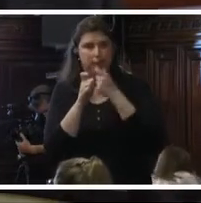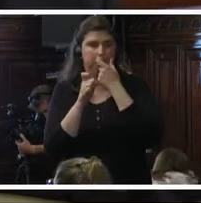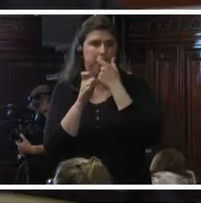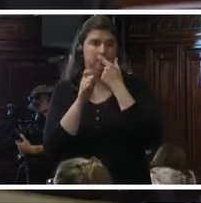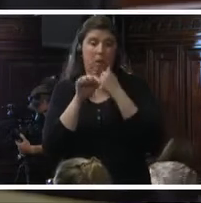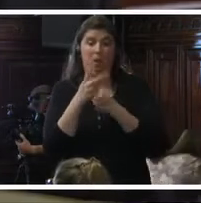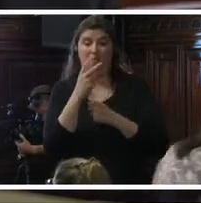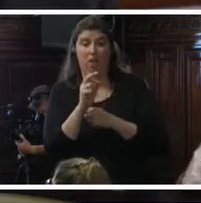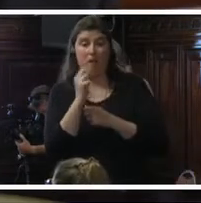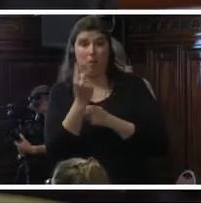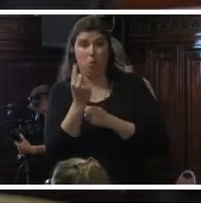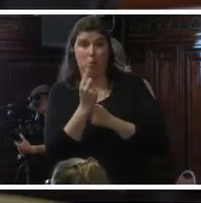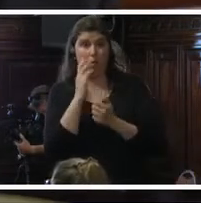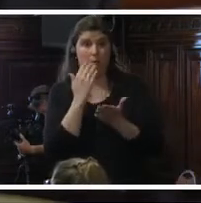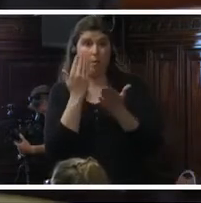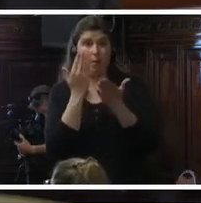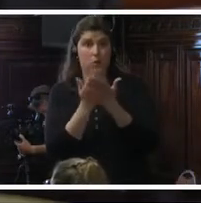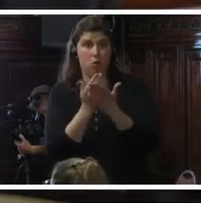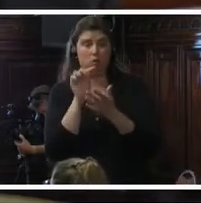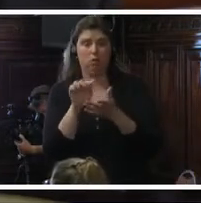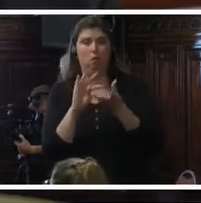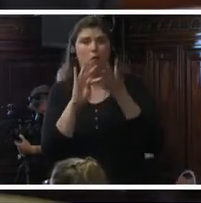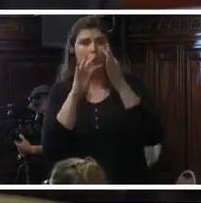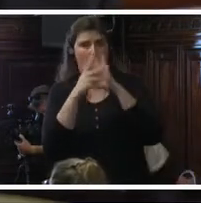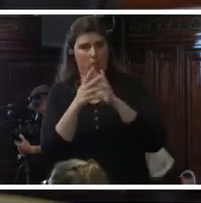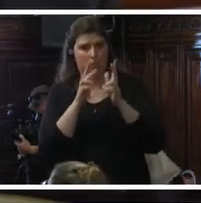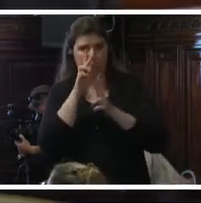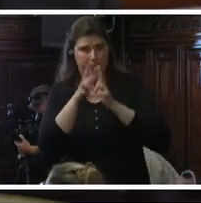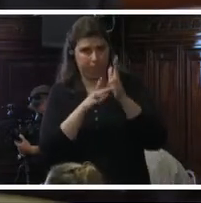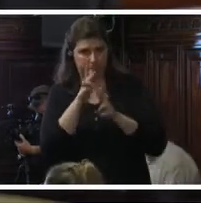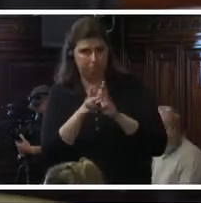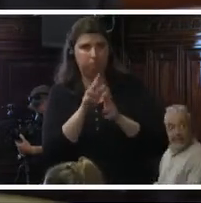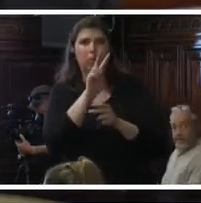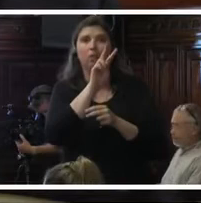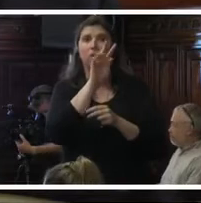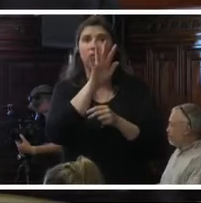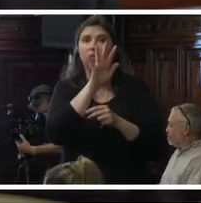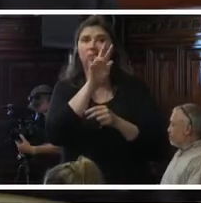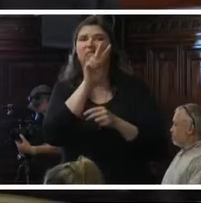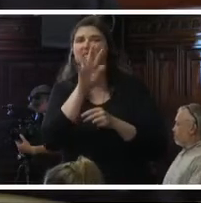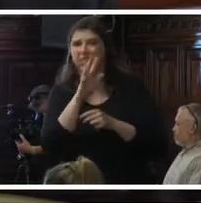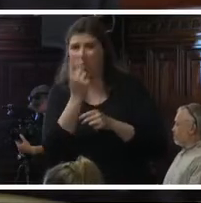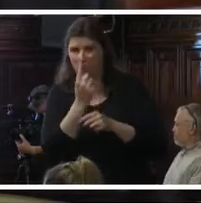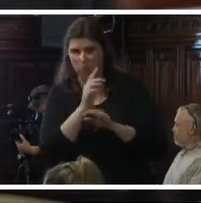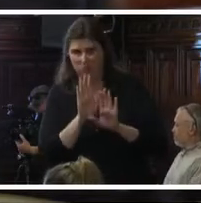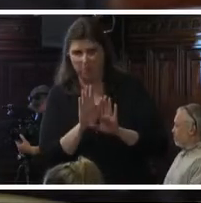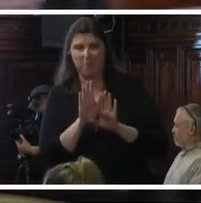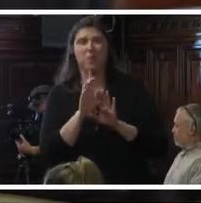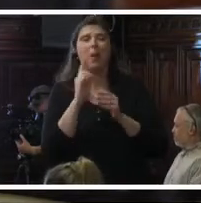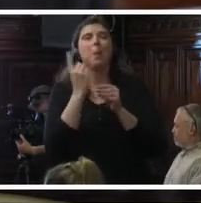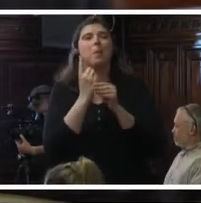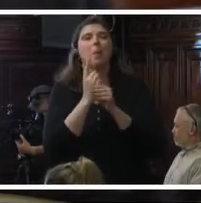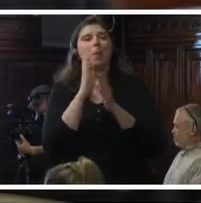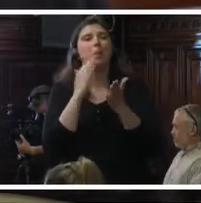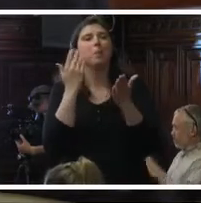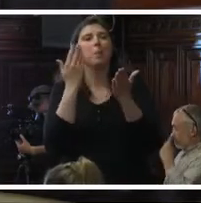siguientes 20 minutos la presentación se dará de la siguiente forma. 25 minutos. En primer lugar, haré una presentación